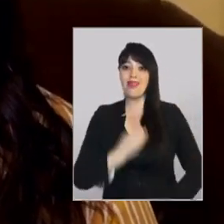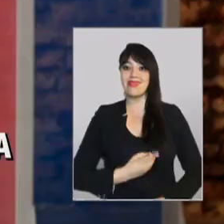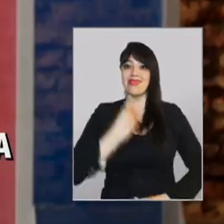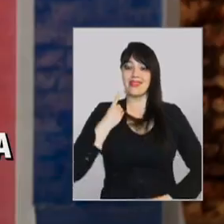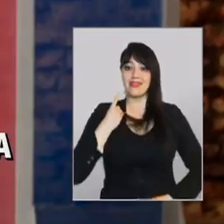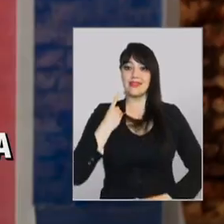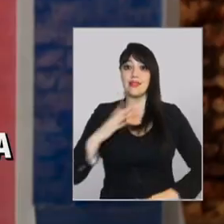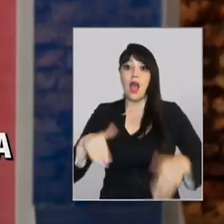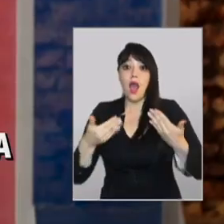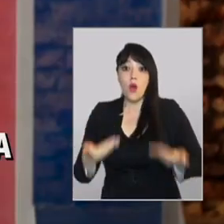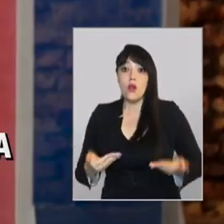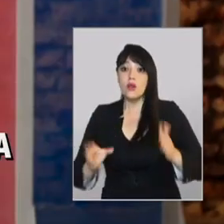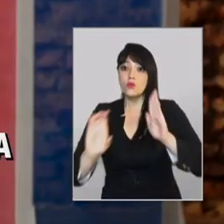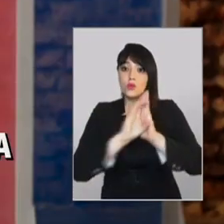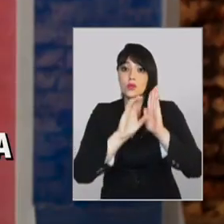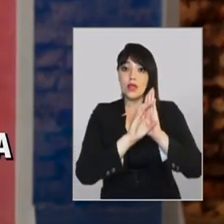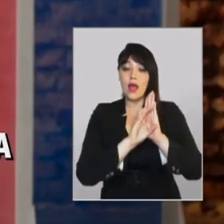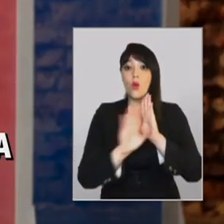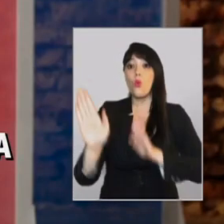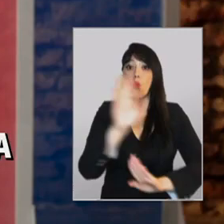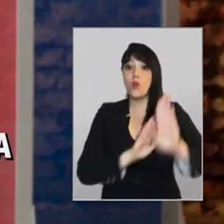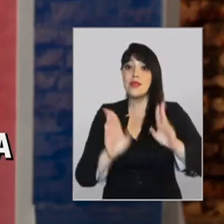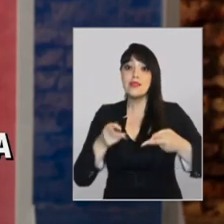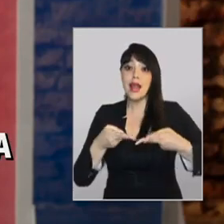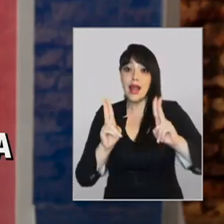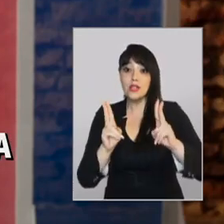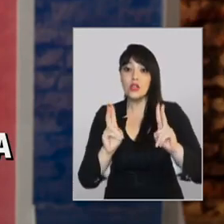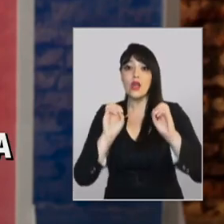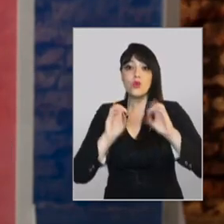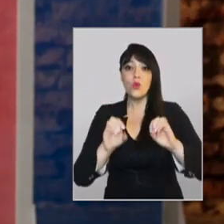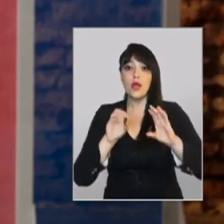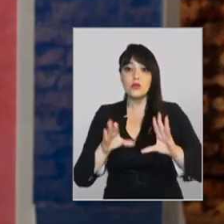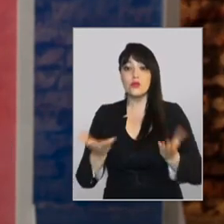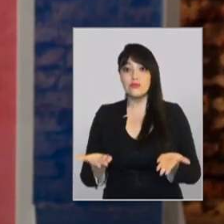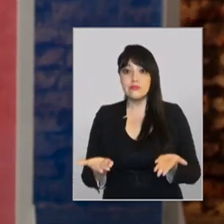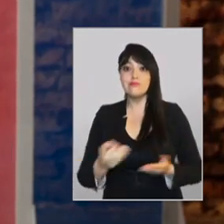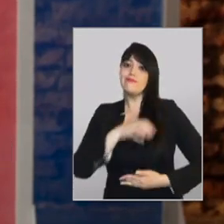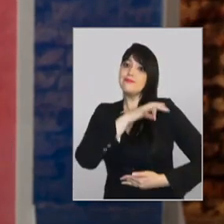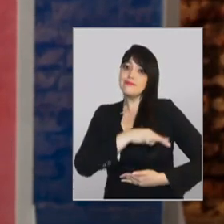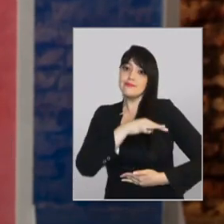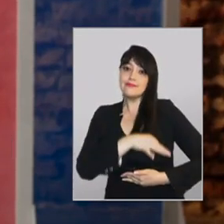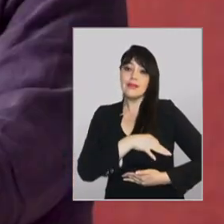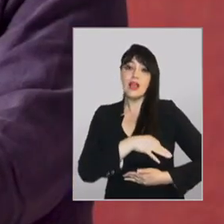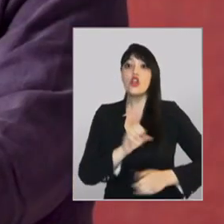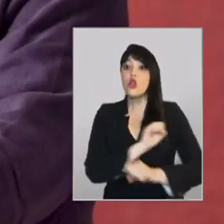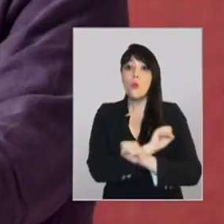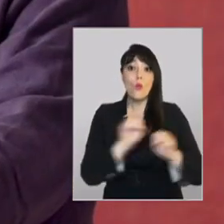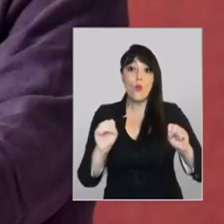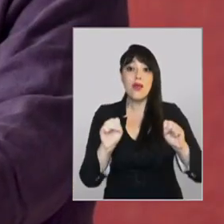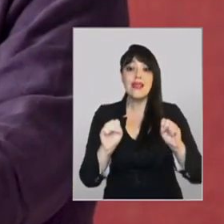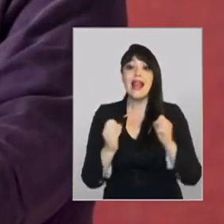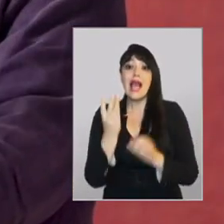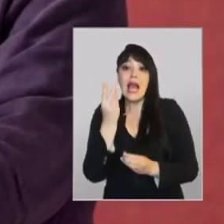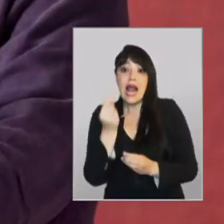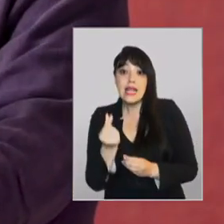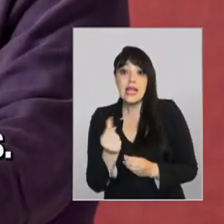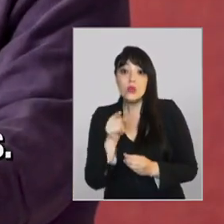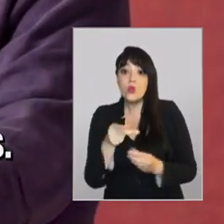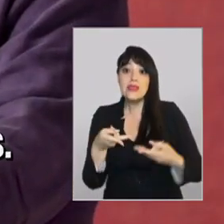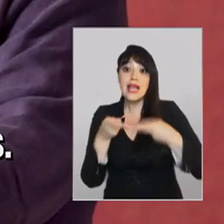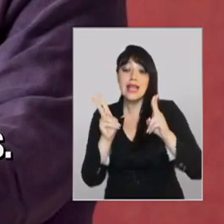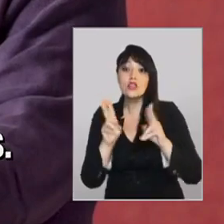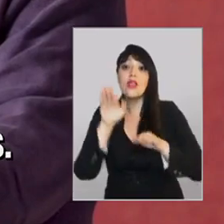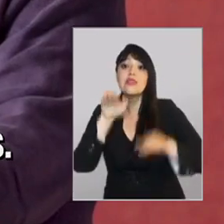indigno. La actual constitución no ampara el derecho a la educación. ¿Y qué decir de las pensiones? No puede ser que la calidad de tus